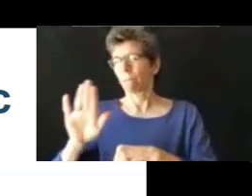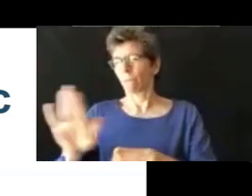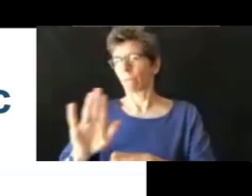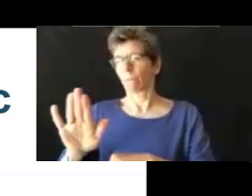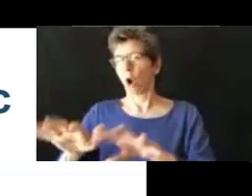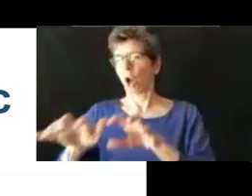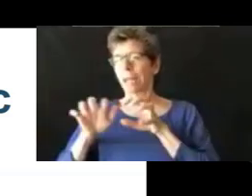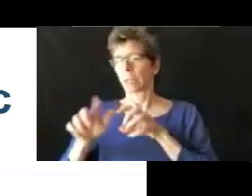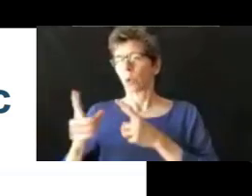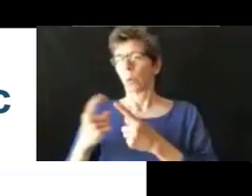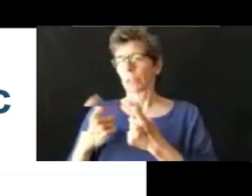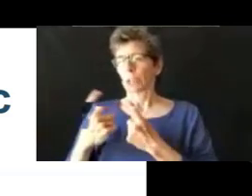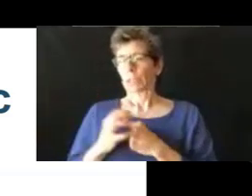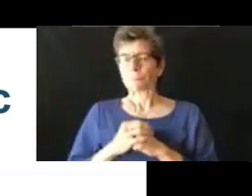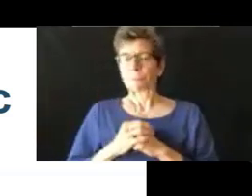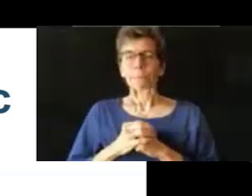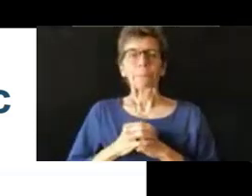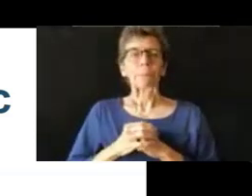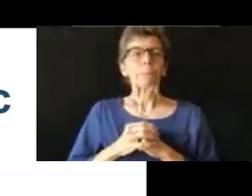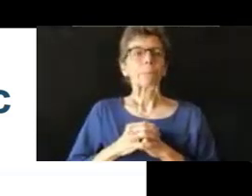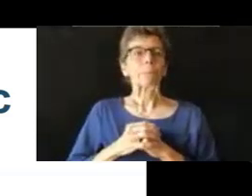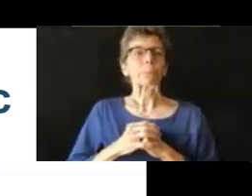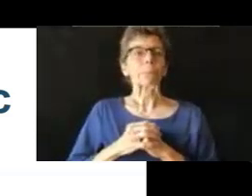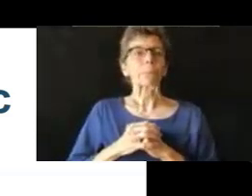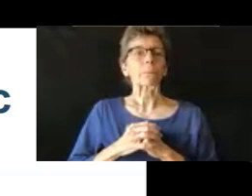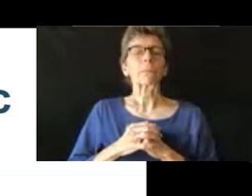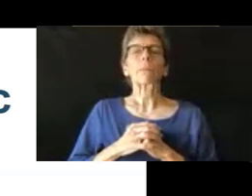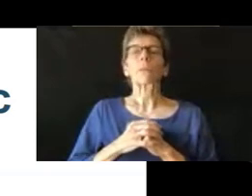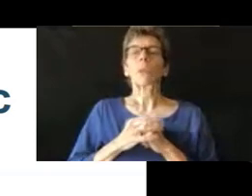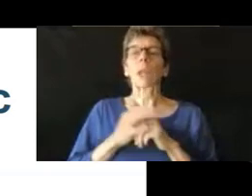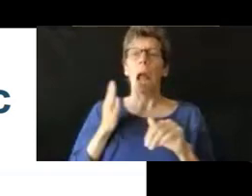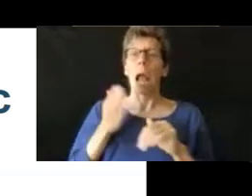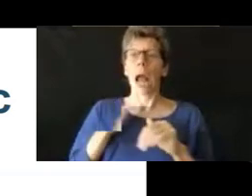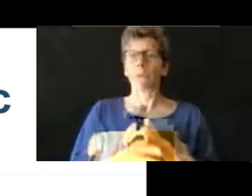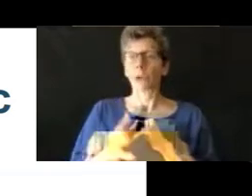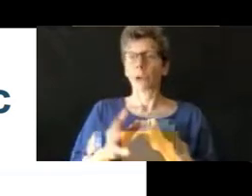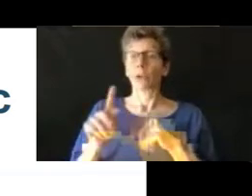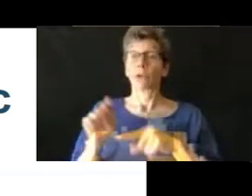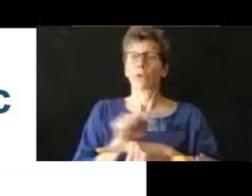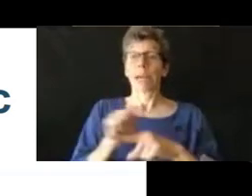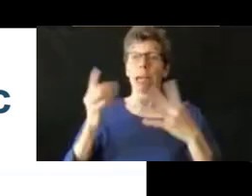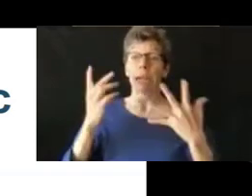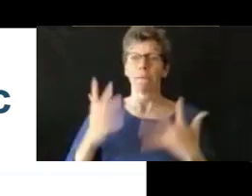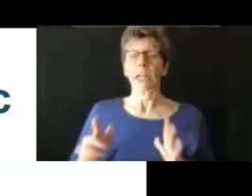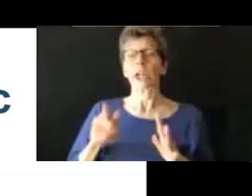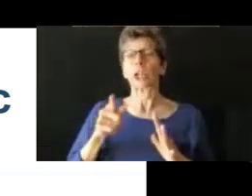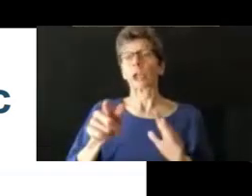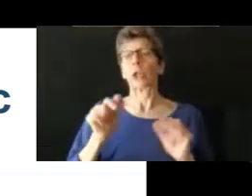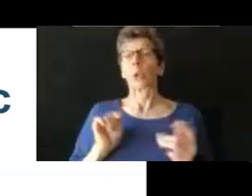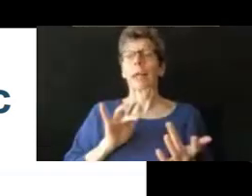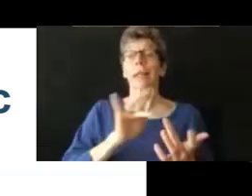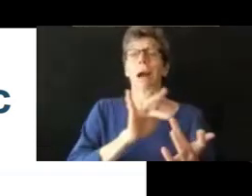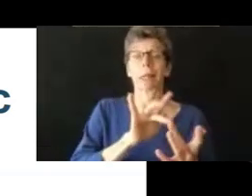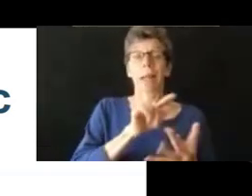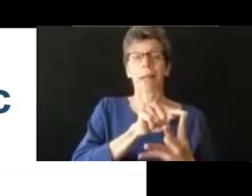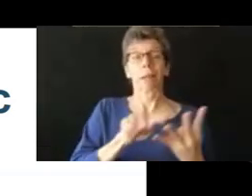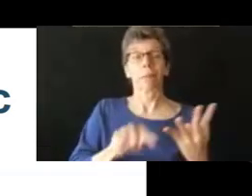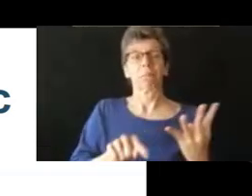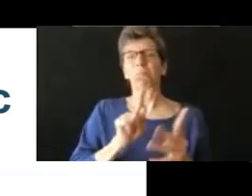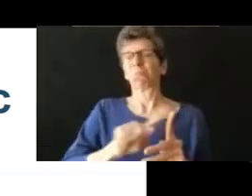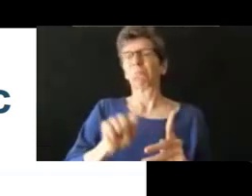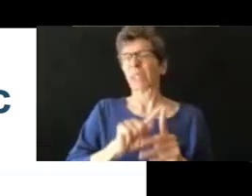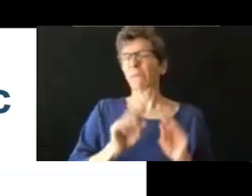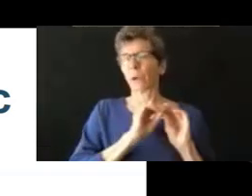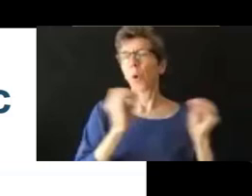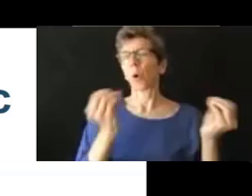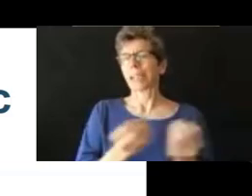Y nuevamente, ustedes, después de este webinario, pueden obtener ayuda del Northwest Justice Project, de Ching's Child